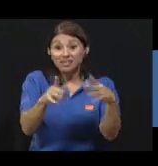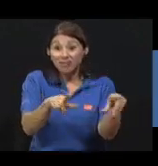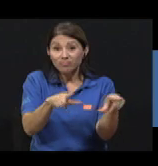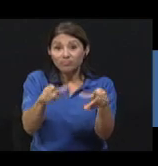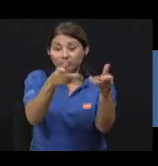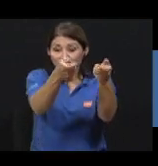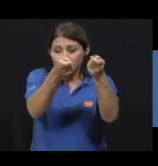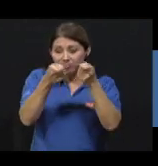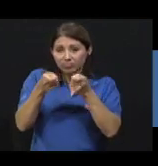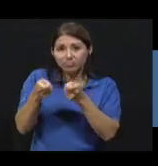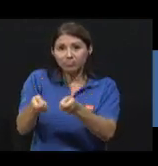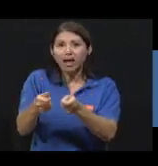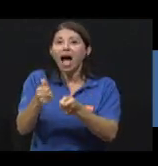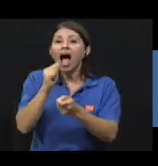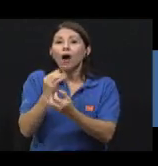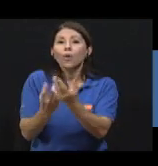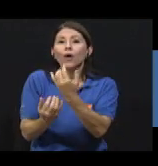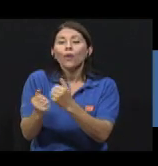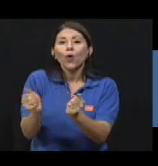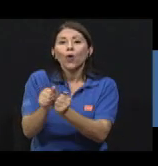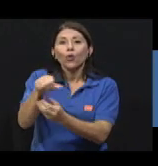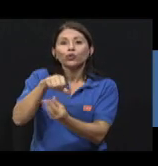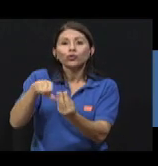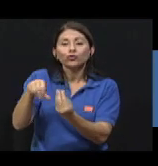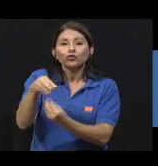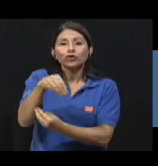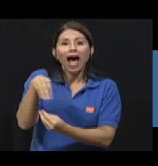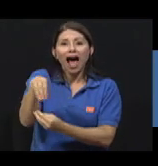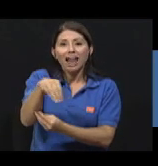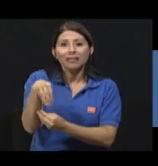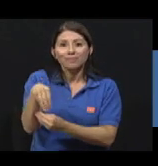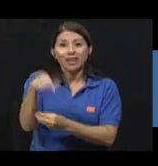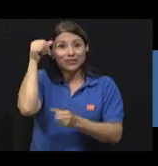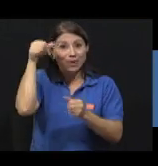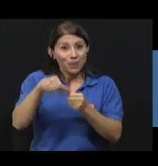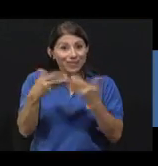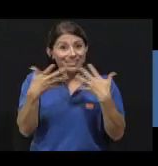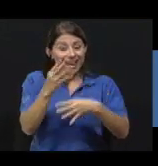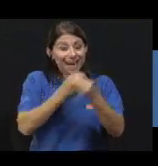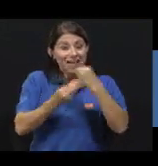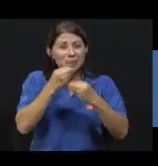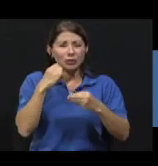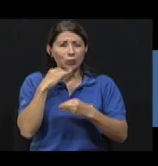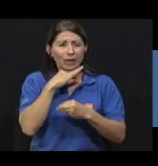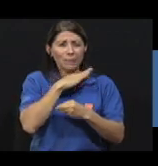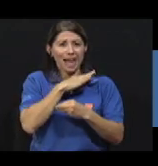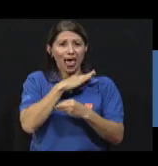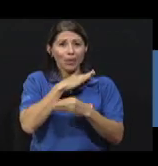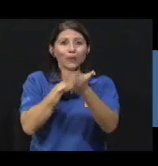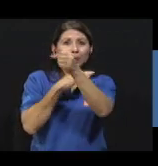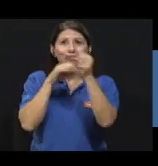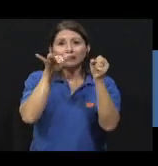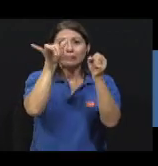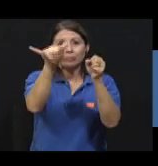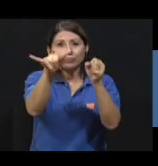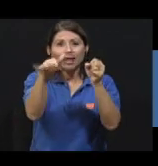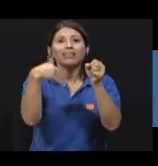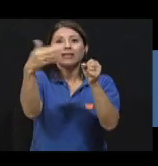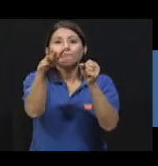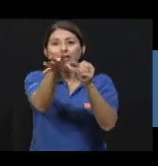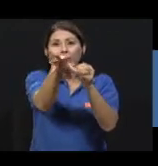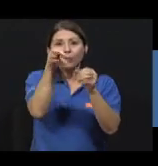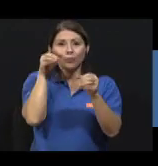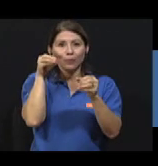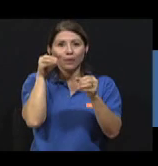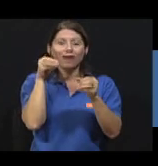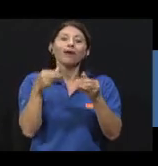Recuerde que si el alimento ya está contaminado y se congela, cuando se descongele, la bacteria dañina reaccionará de nuevo y el